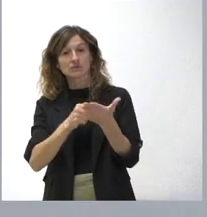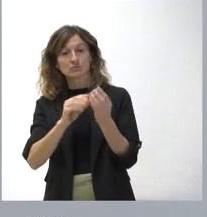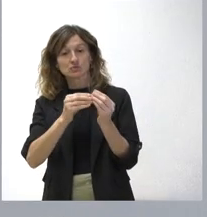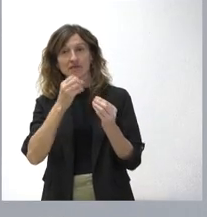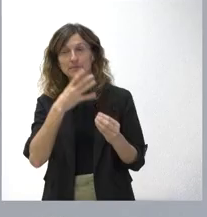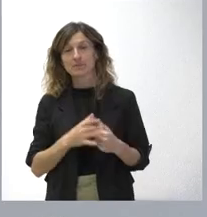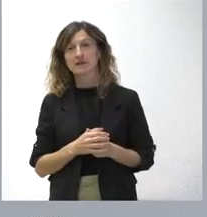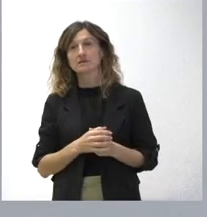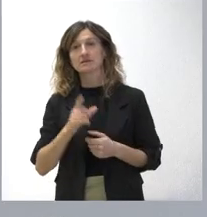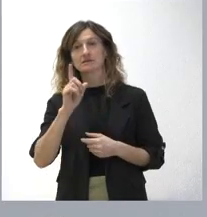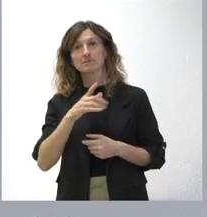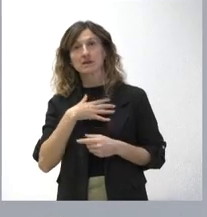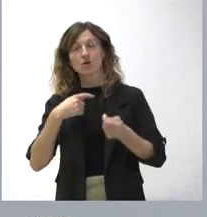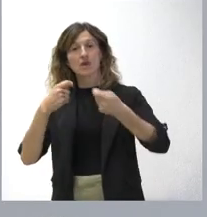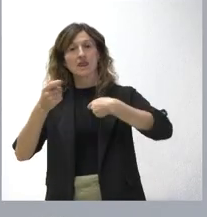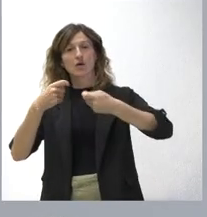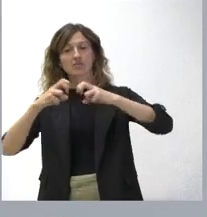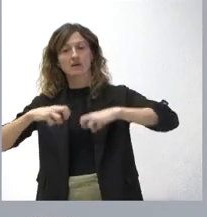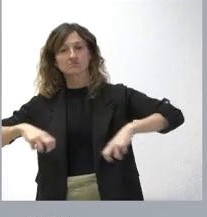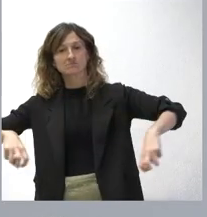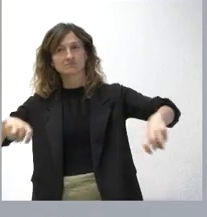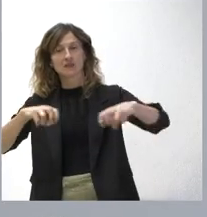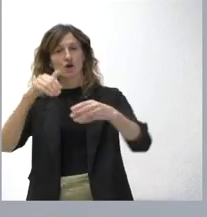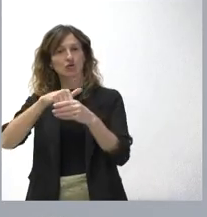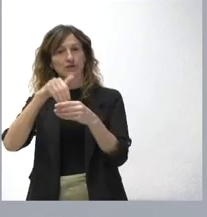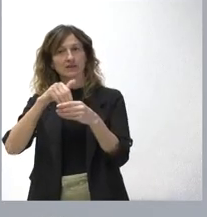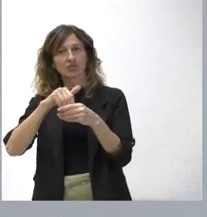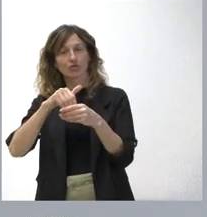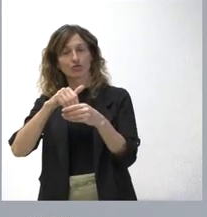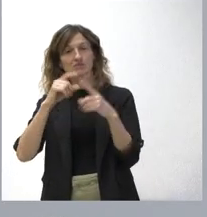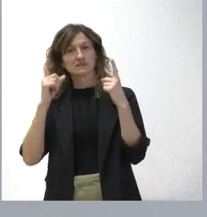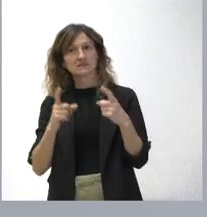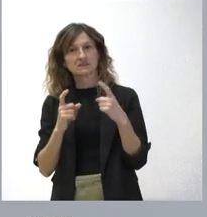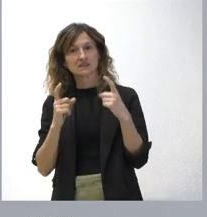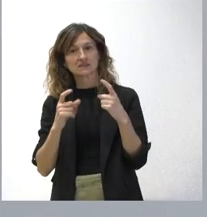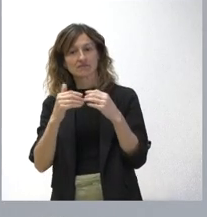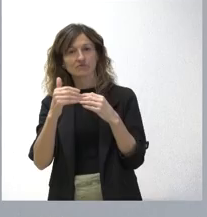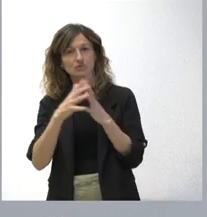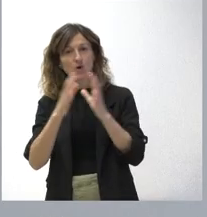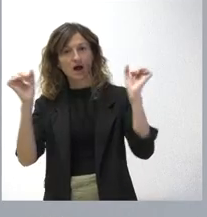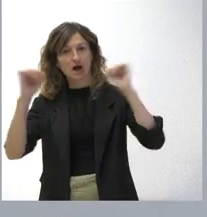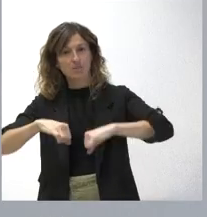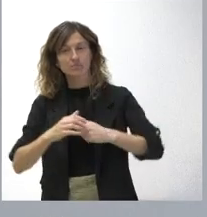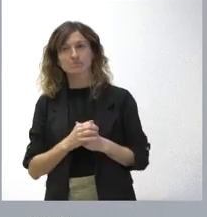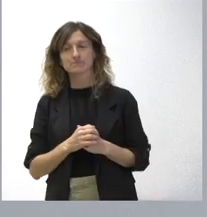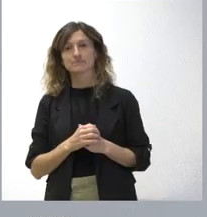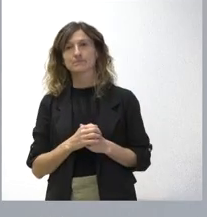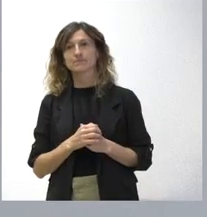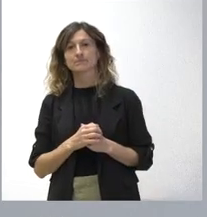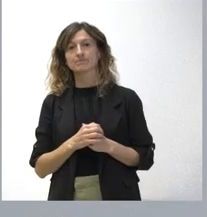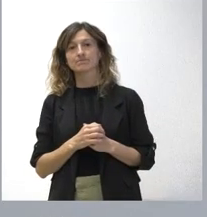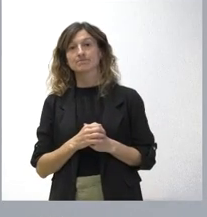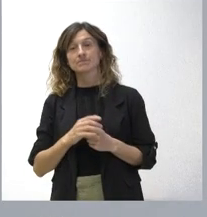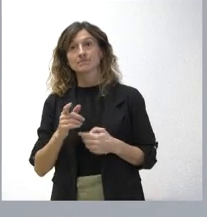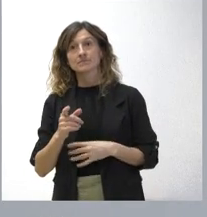finalidad de sentarnos a negociar el contenido del mismo para intentar su aprobación. ¿Qué ha